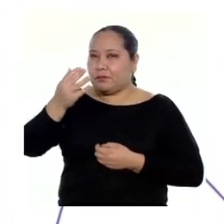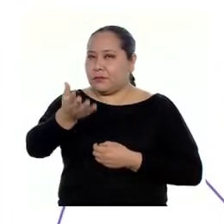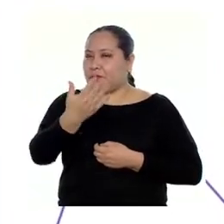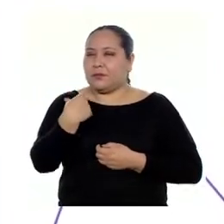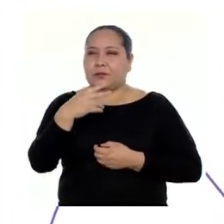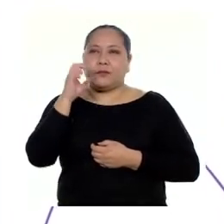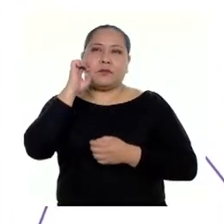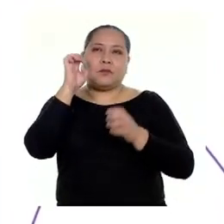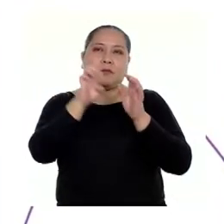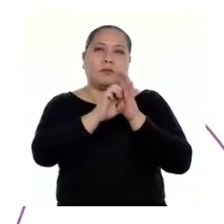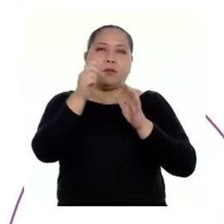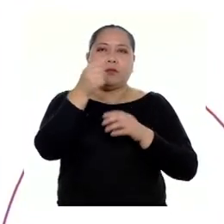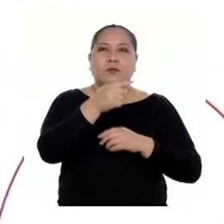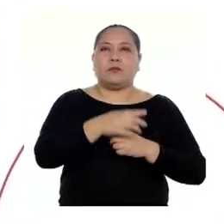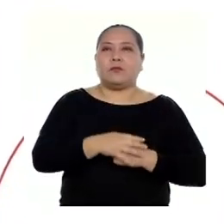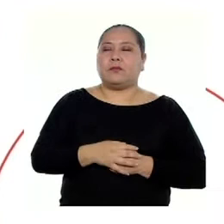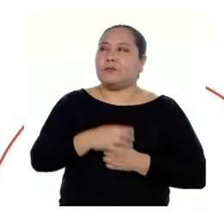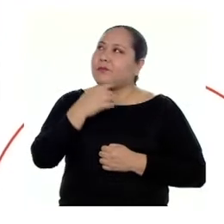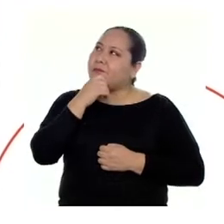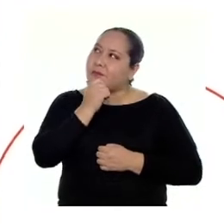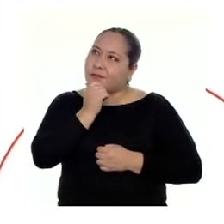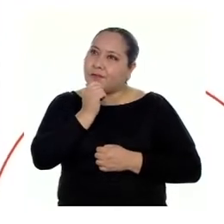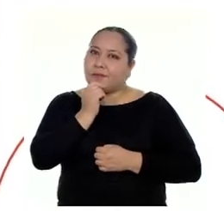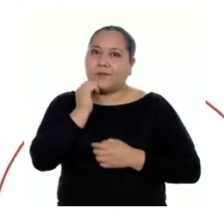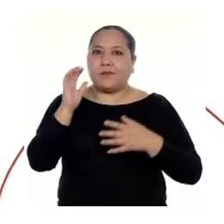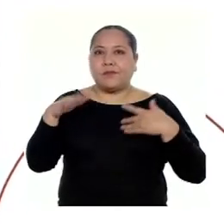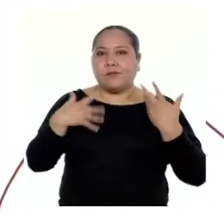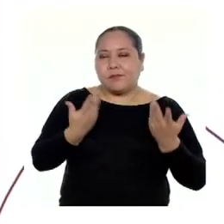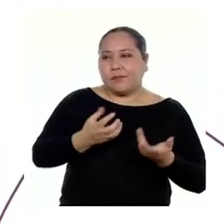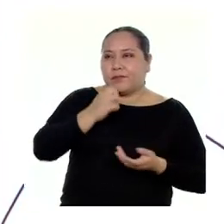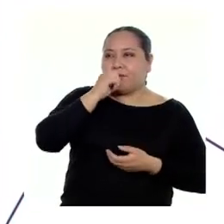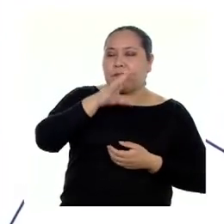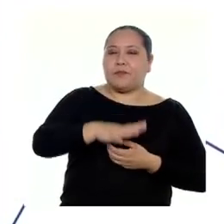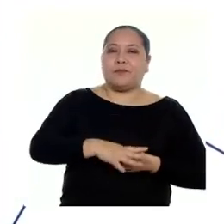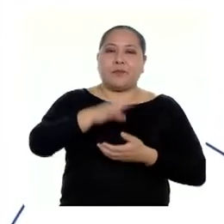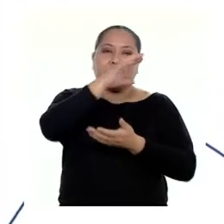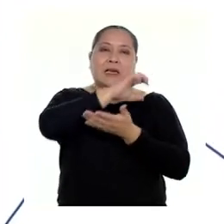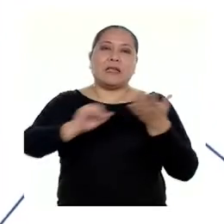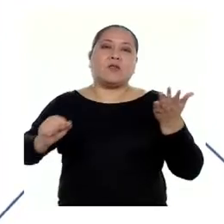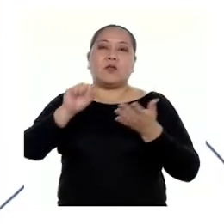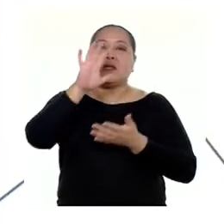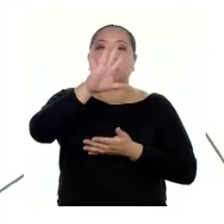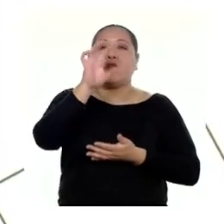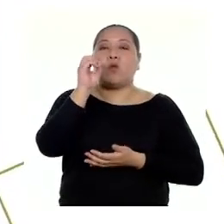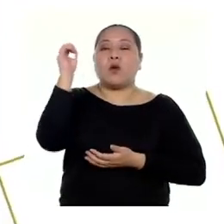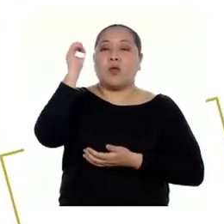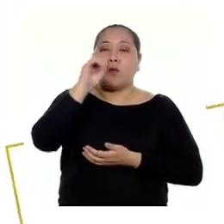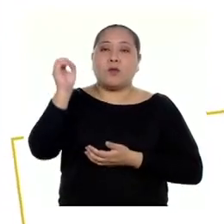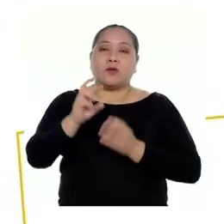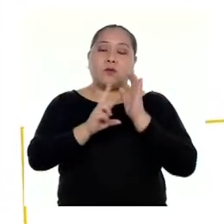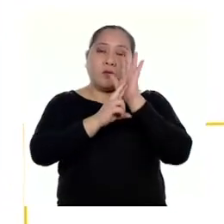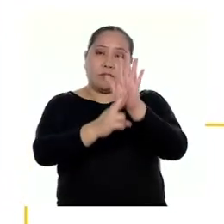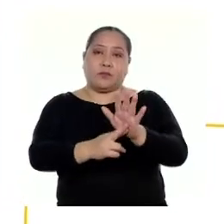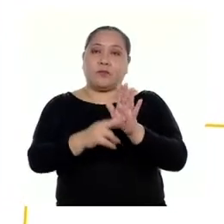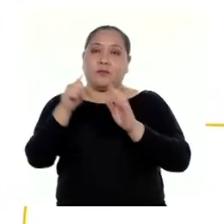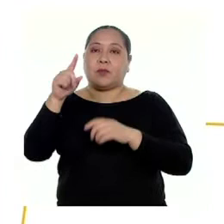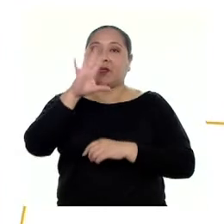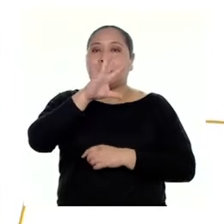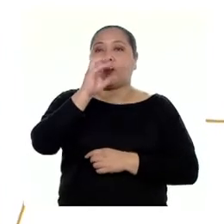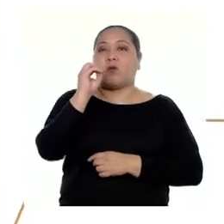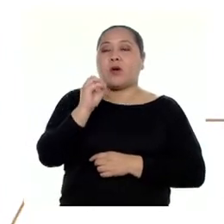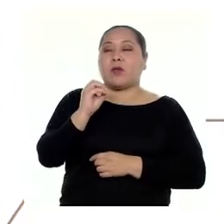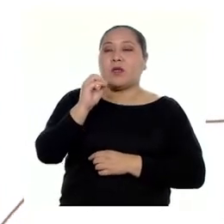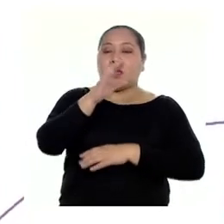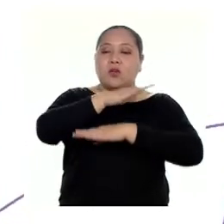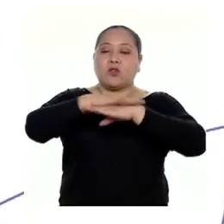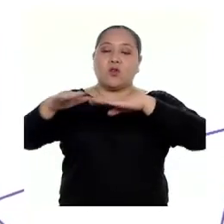darme un ejemplo de esto? Podríamos decir que un descuento del 50% se puede representar como 50